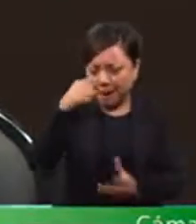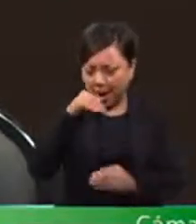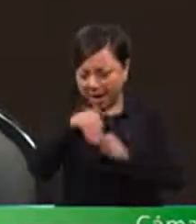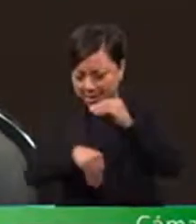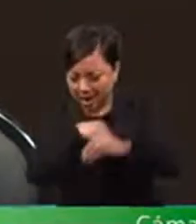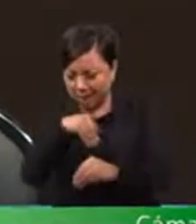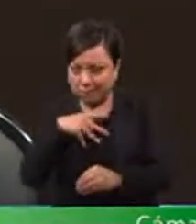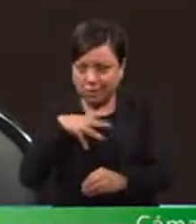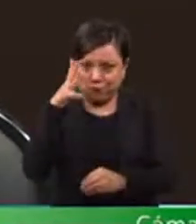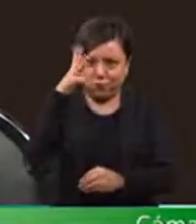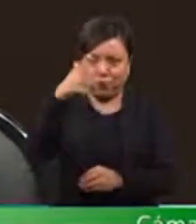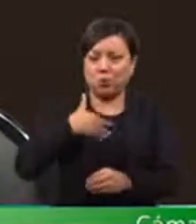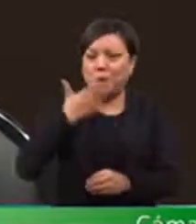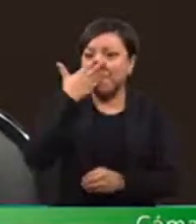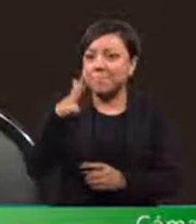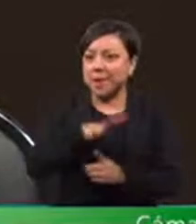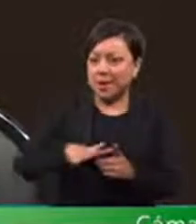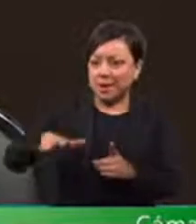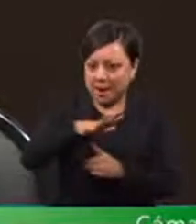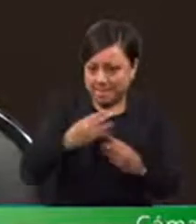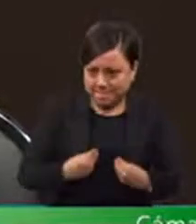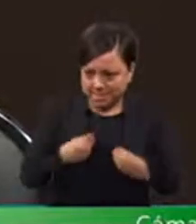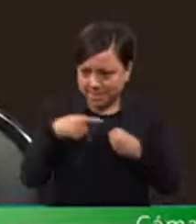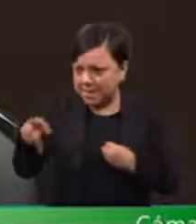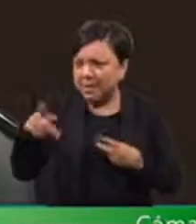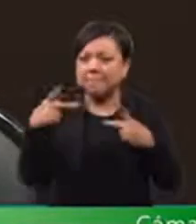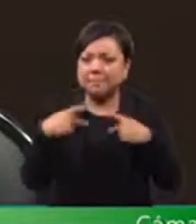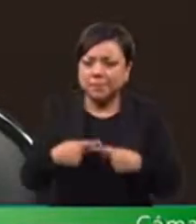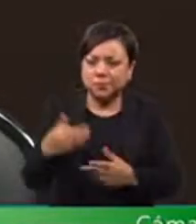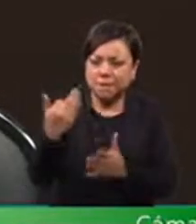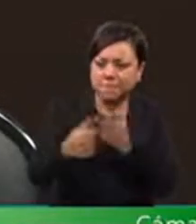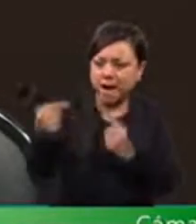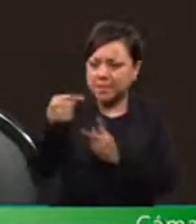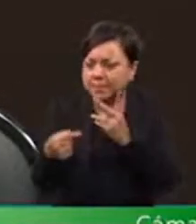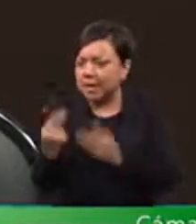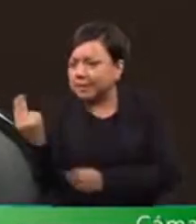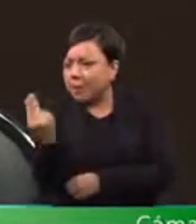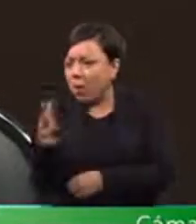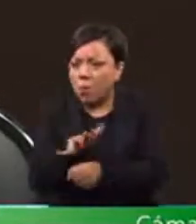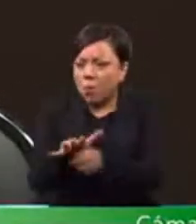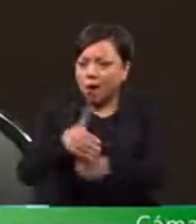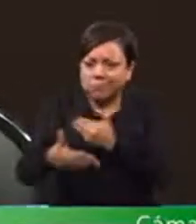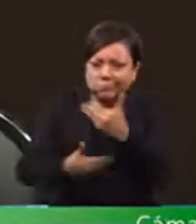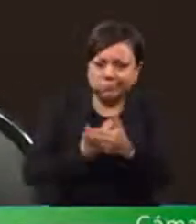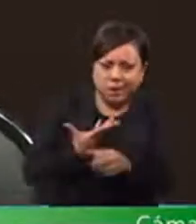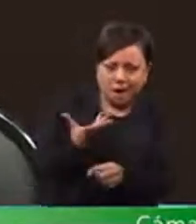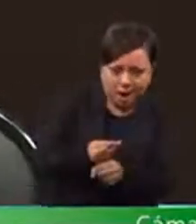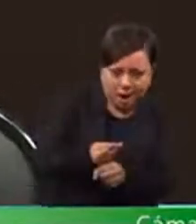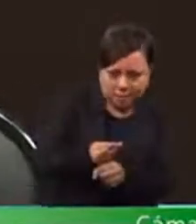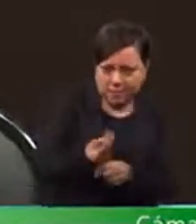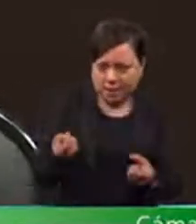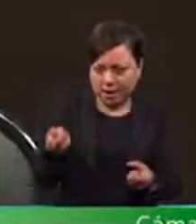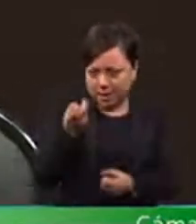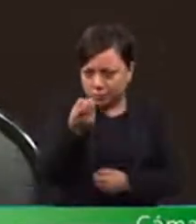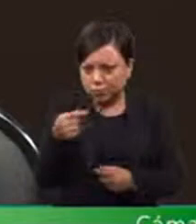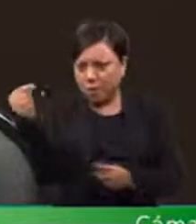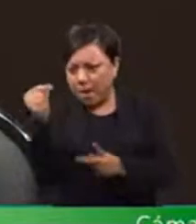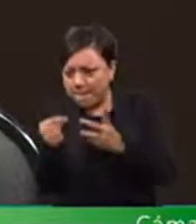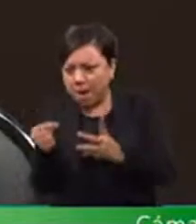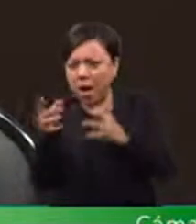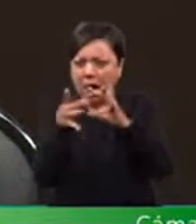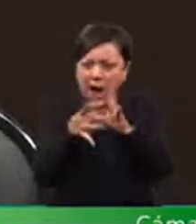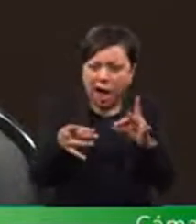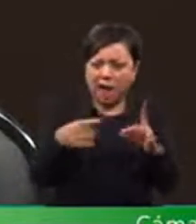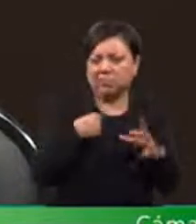del presupuesto es hablar de las necesidades sociales que deben de resolverse. Y ustedes se han dedicado a excluir, a ignorar